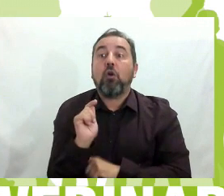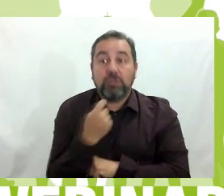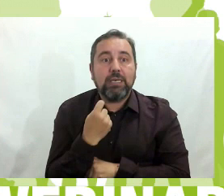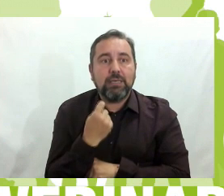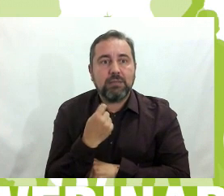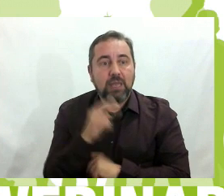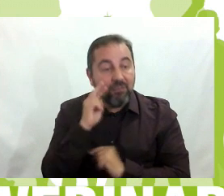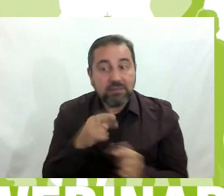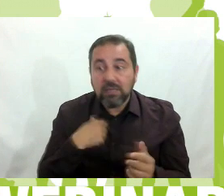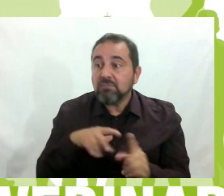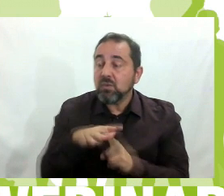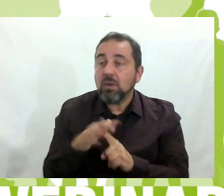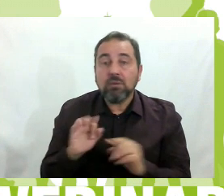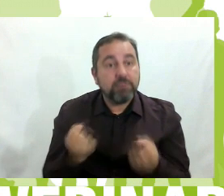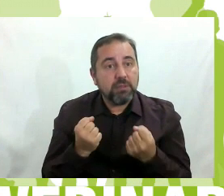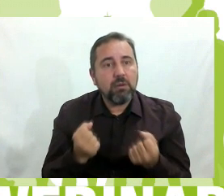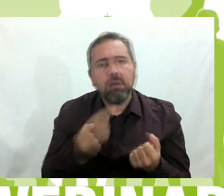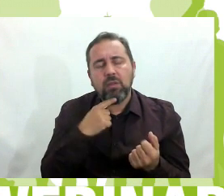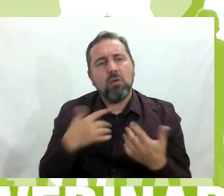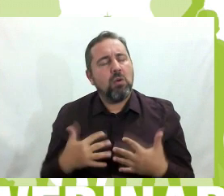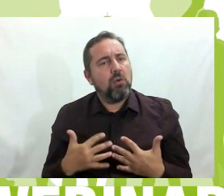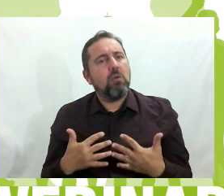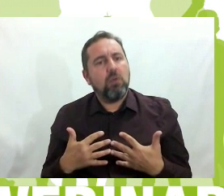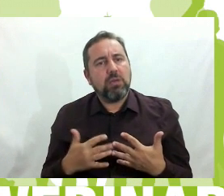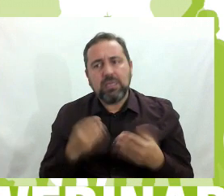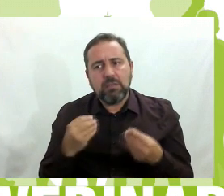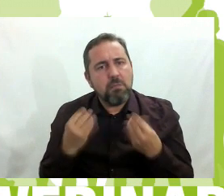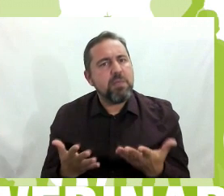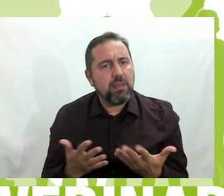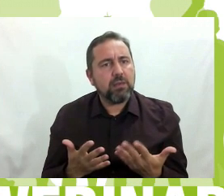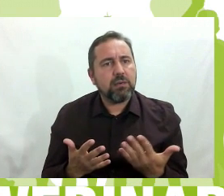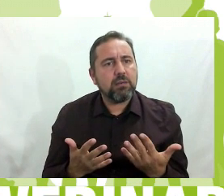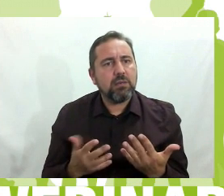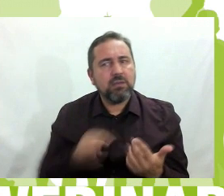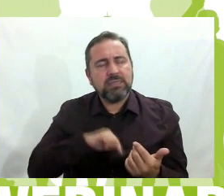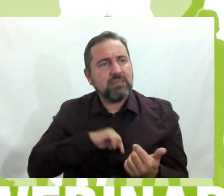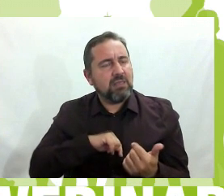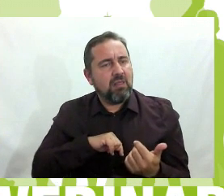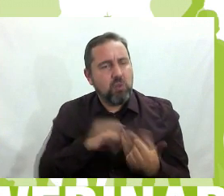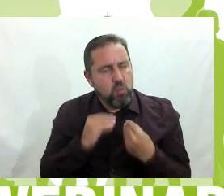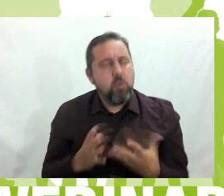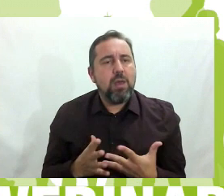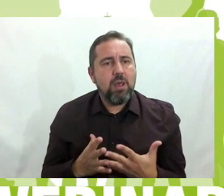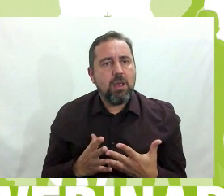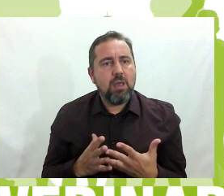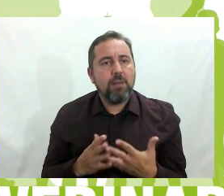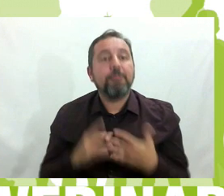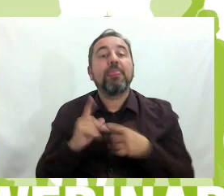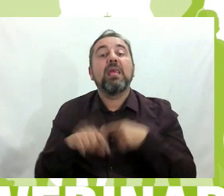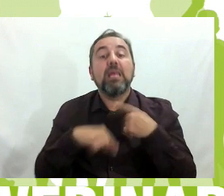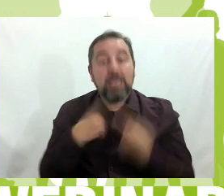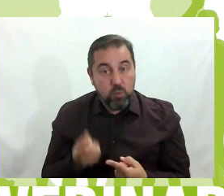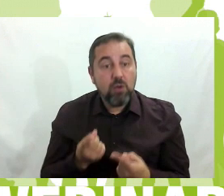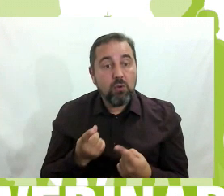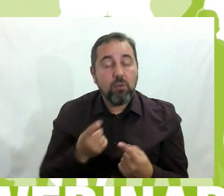esto, pues la verdad es que dices, jo, qué bien, qué sensación más buena. Y luego para todo esto